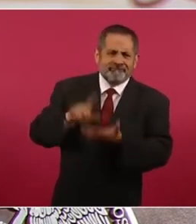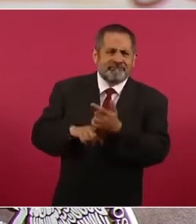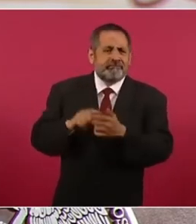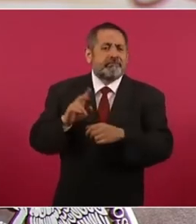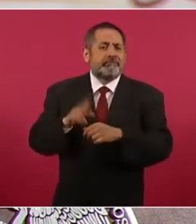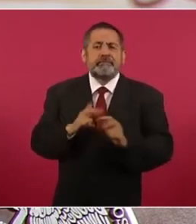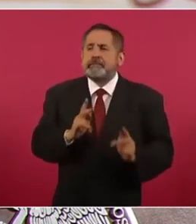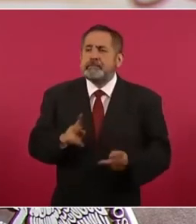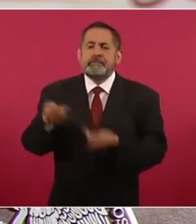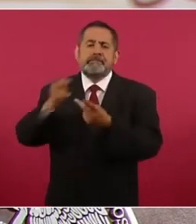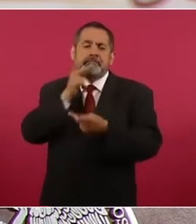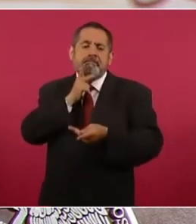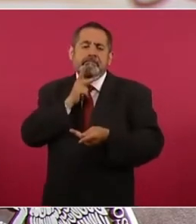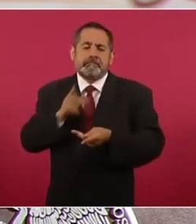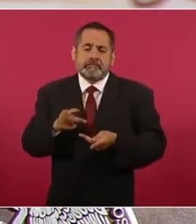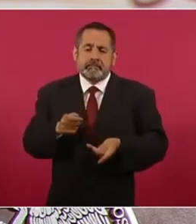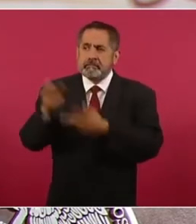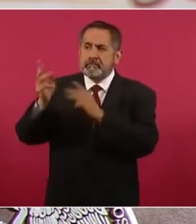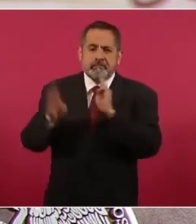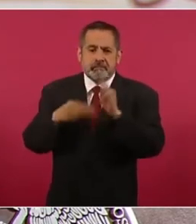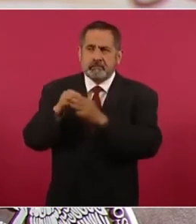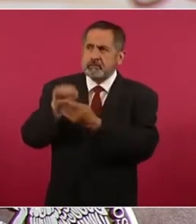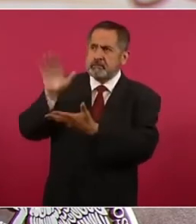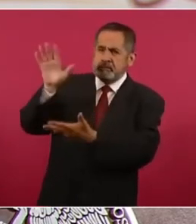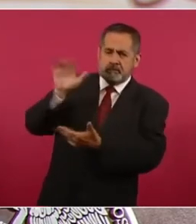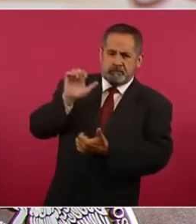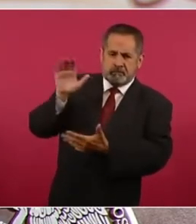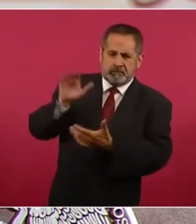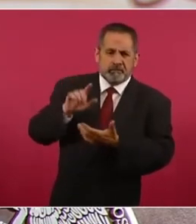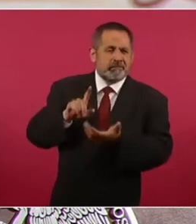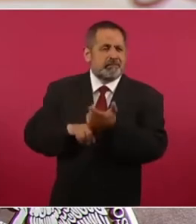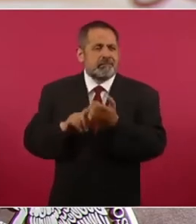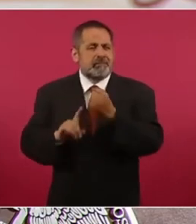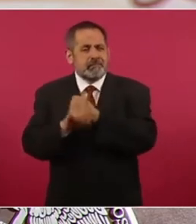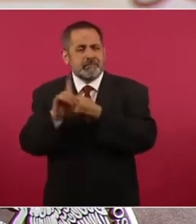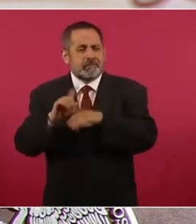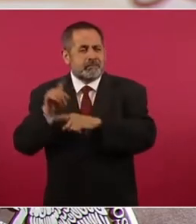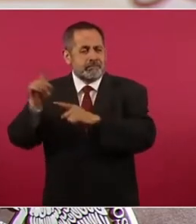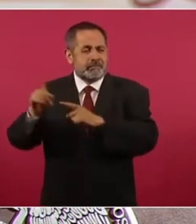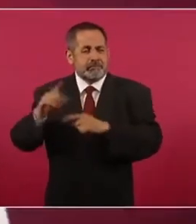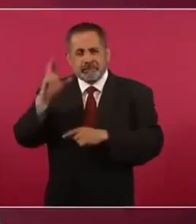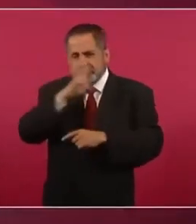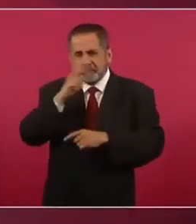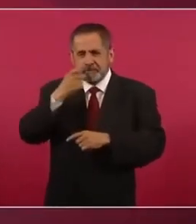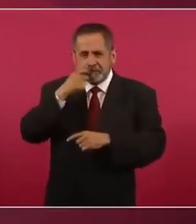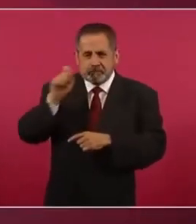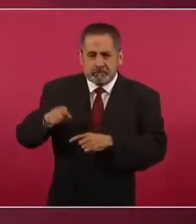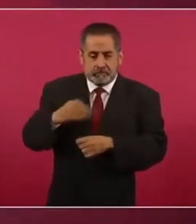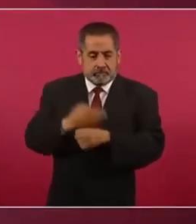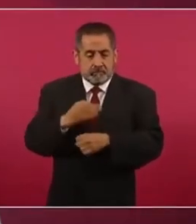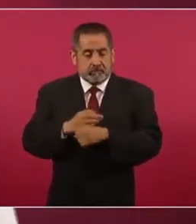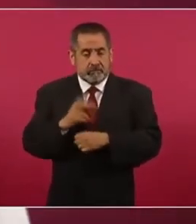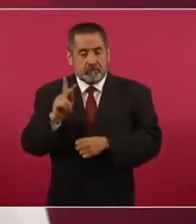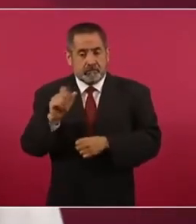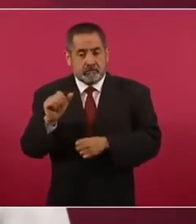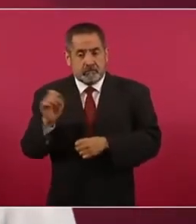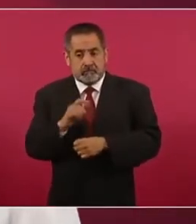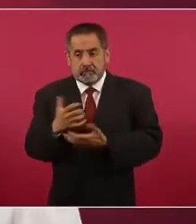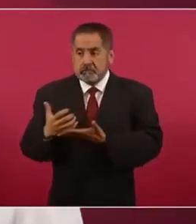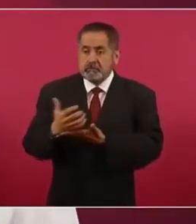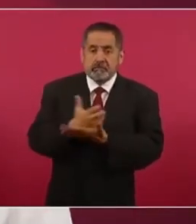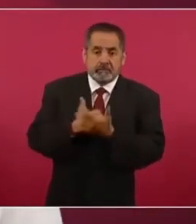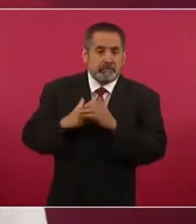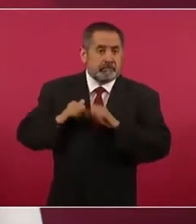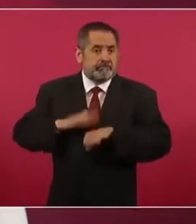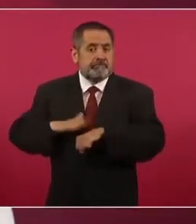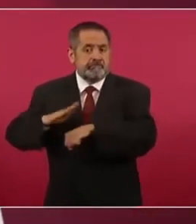Por los precios altos del petróleo en el mundo, debido a la guerra en Ucrania, Pemex está recibiendo mayores ingresos por exportación de crudo